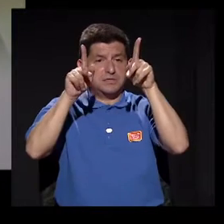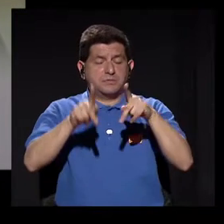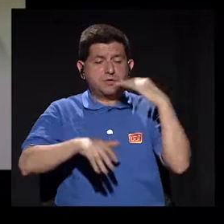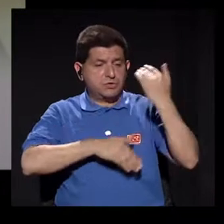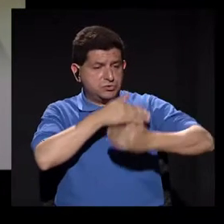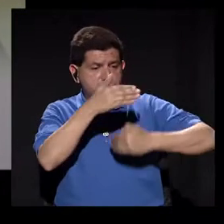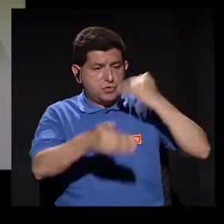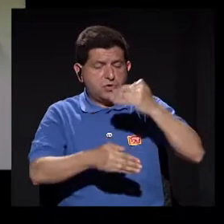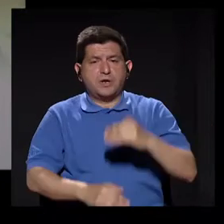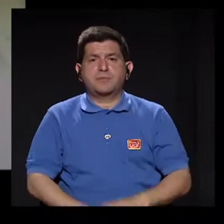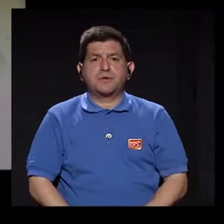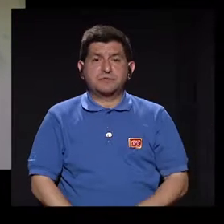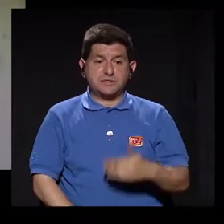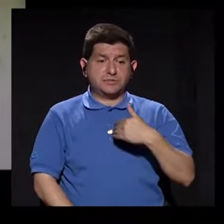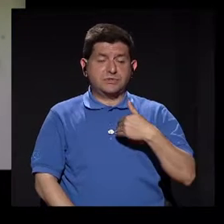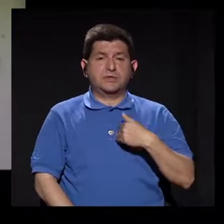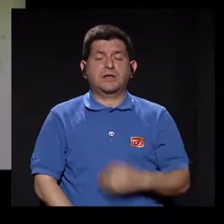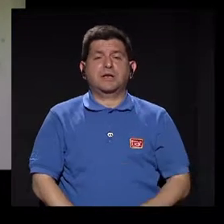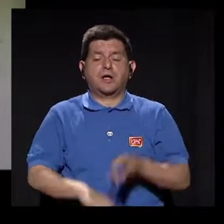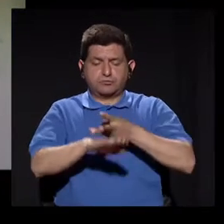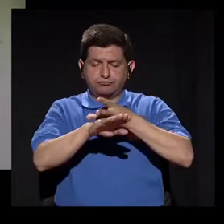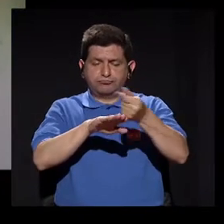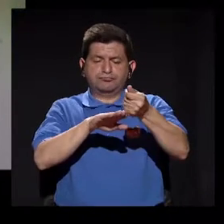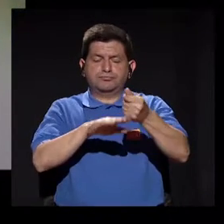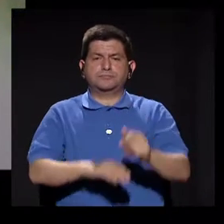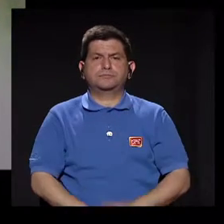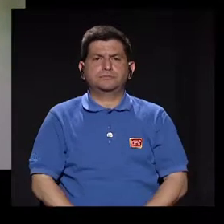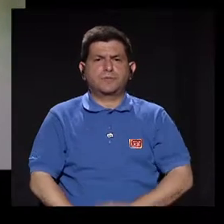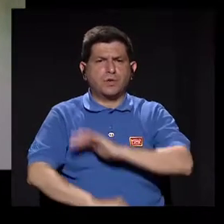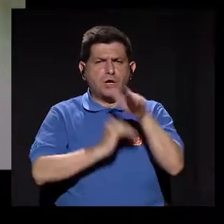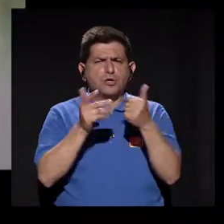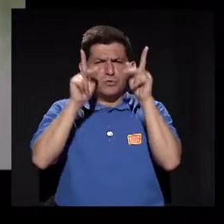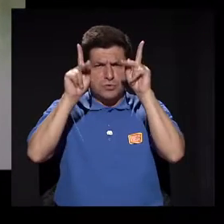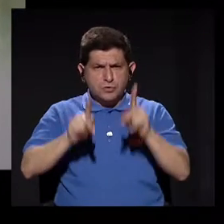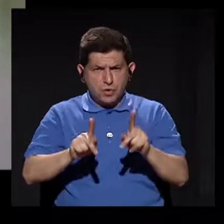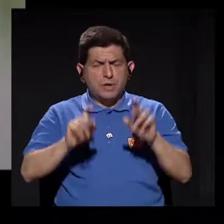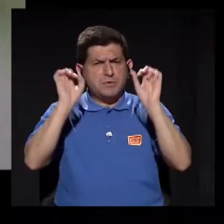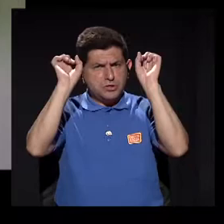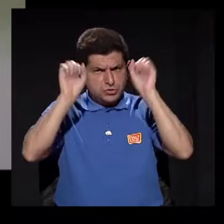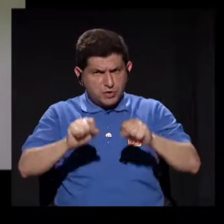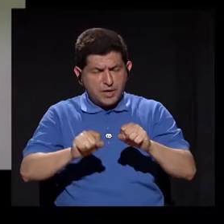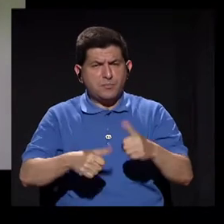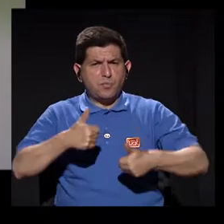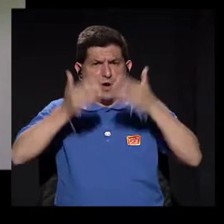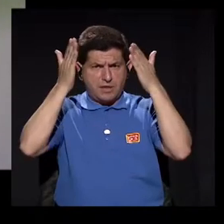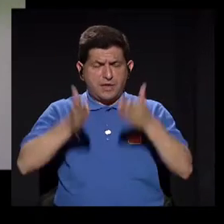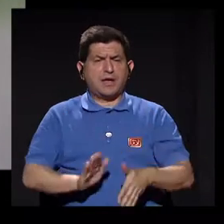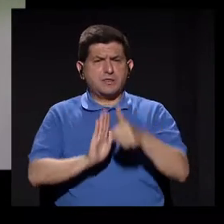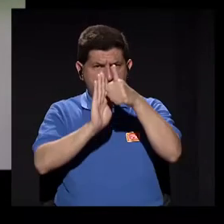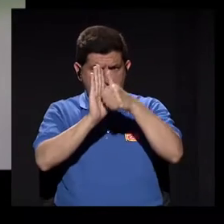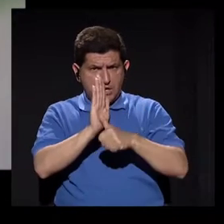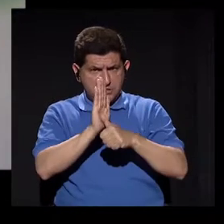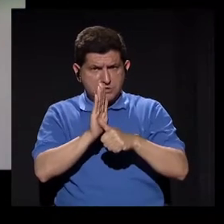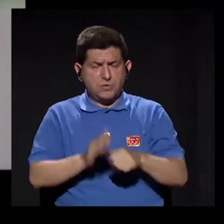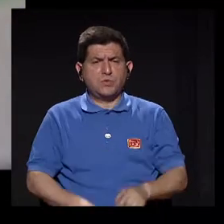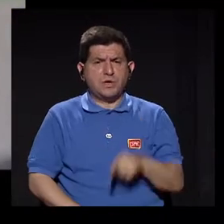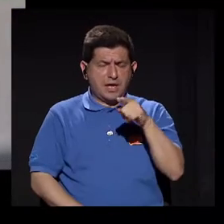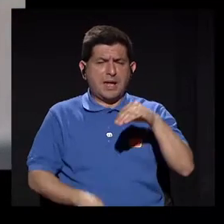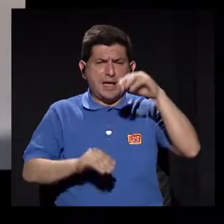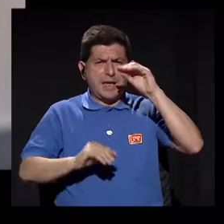que ese procedimiento sea más curativo. Doctor, ¿y toda persona eventualmente podría ser candidata a una cirugía